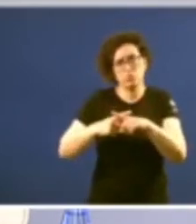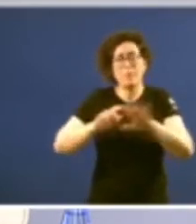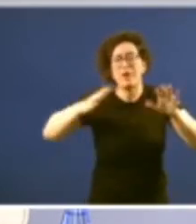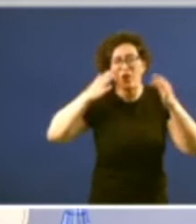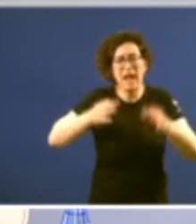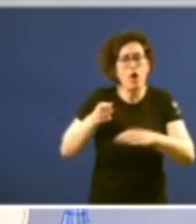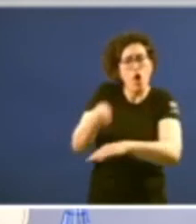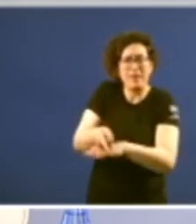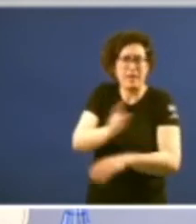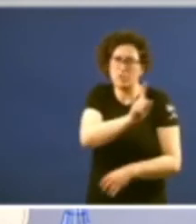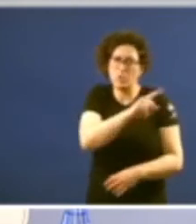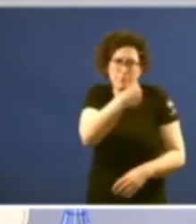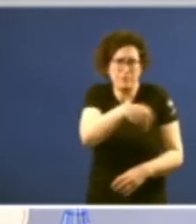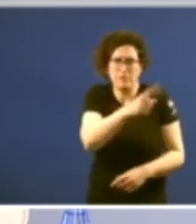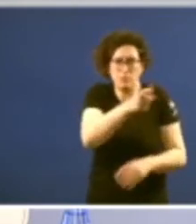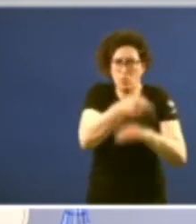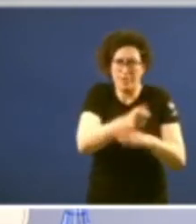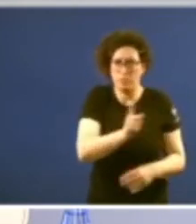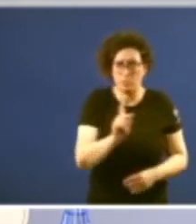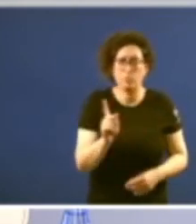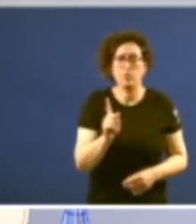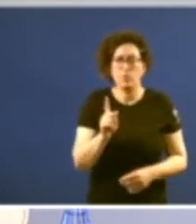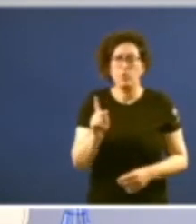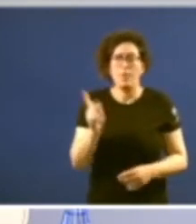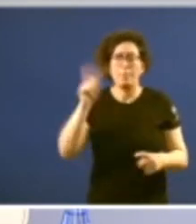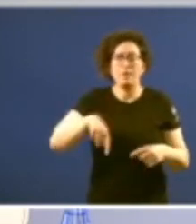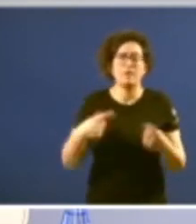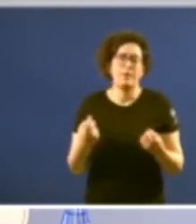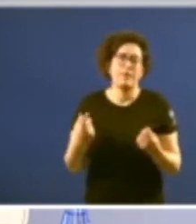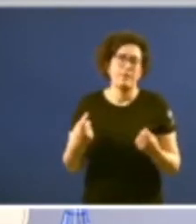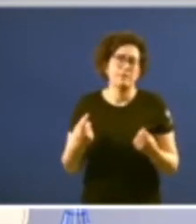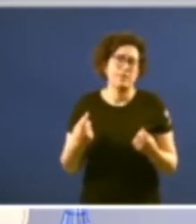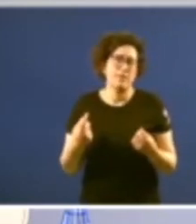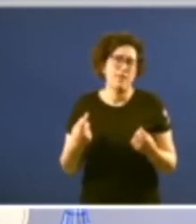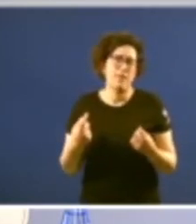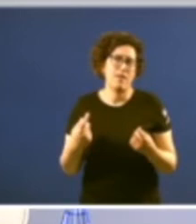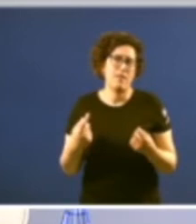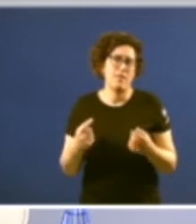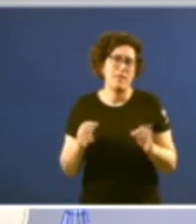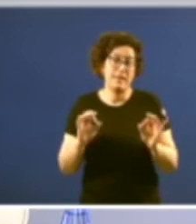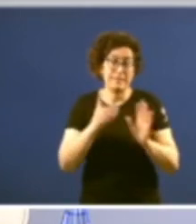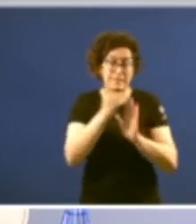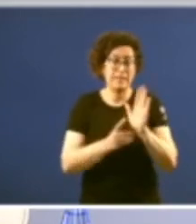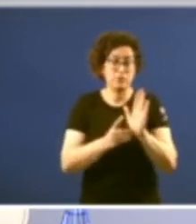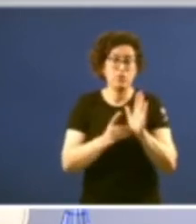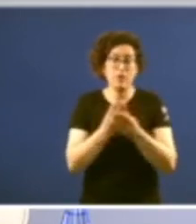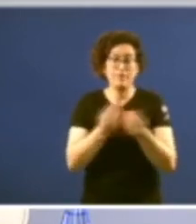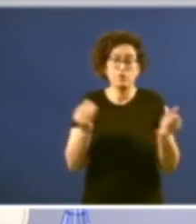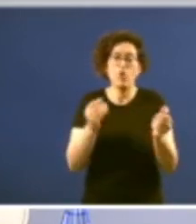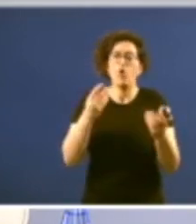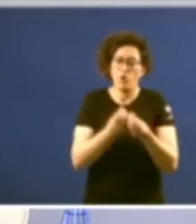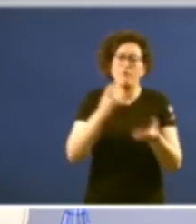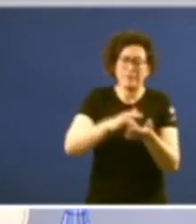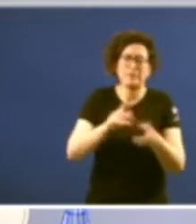vinculante para o presidente hai unha necesidade de que o decreto disolutorio fixe a data dos novos